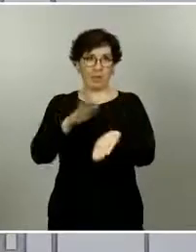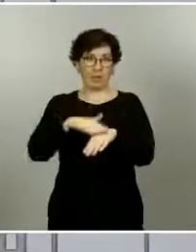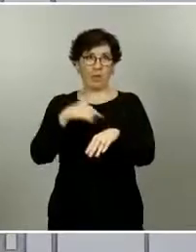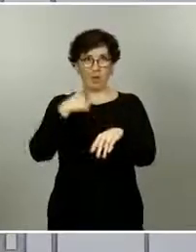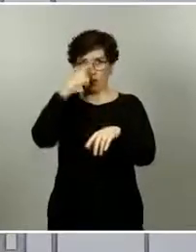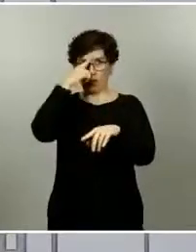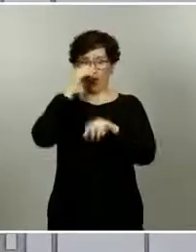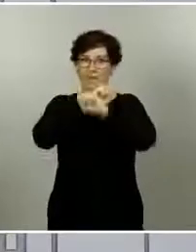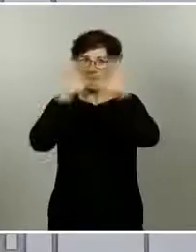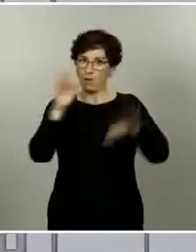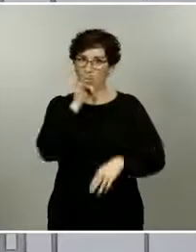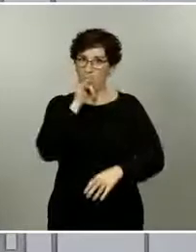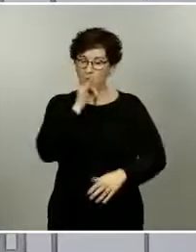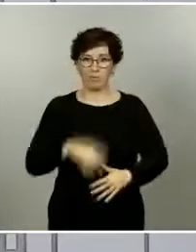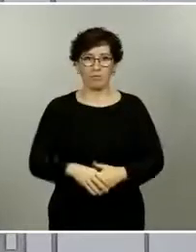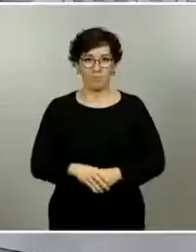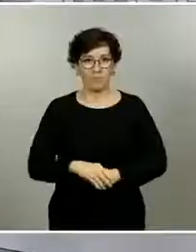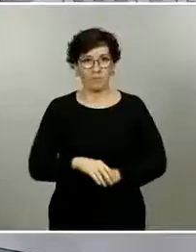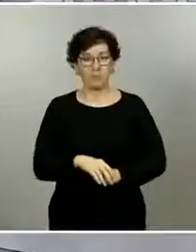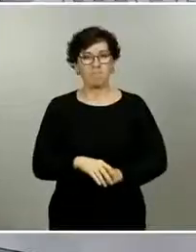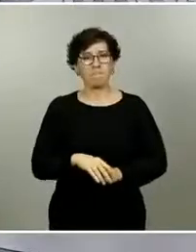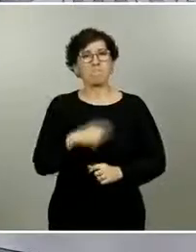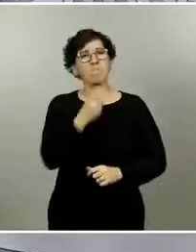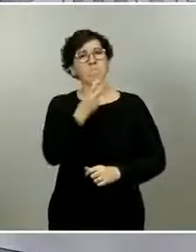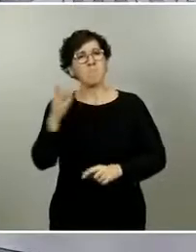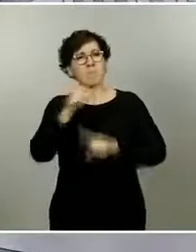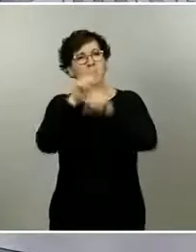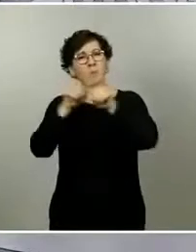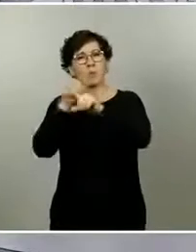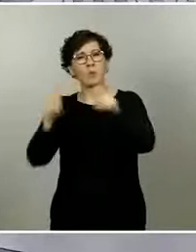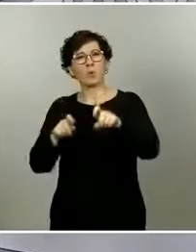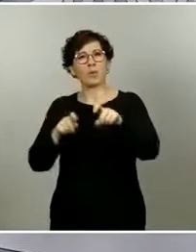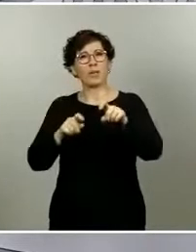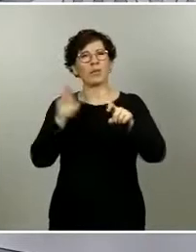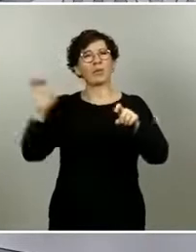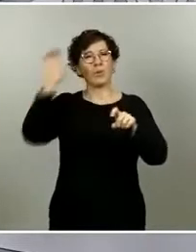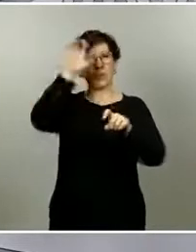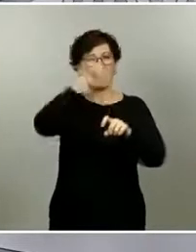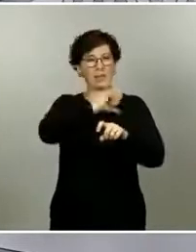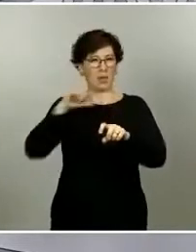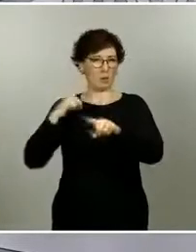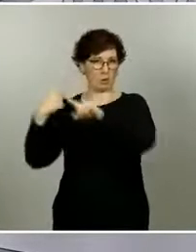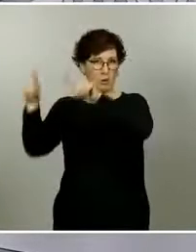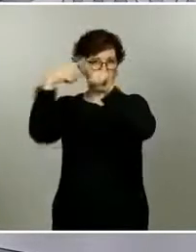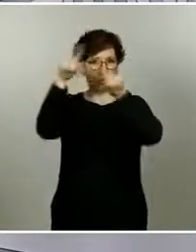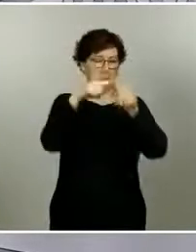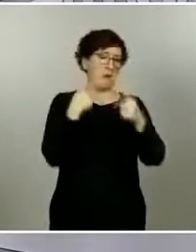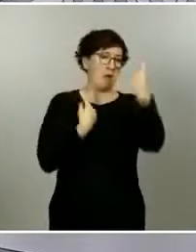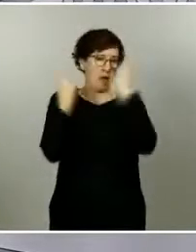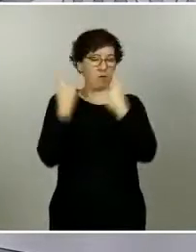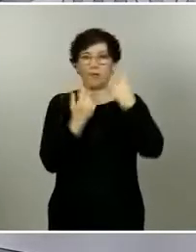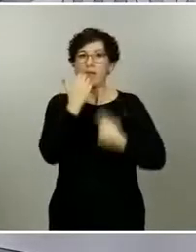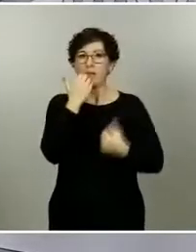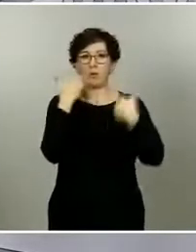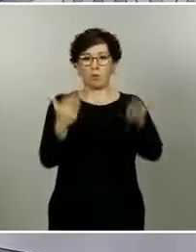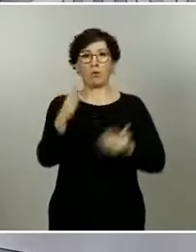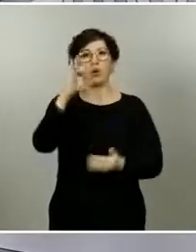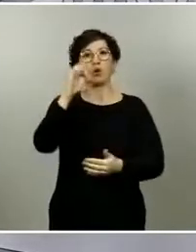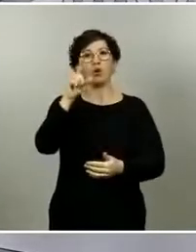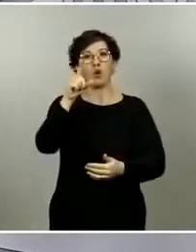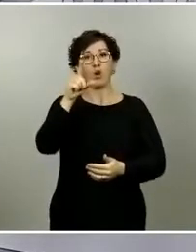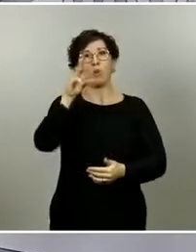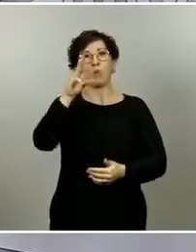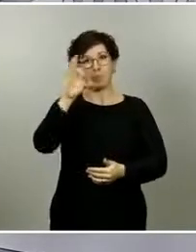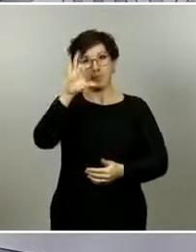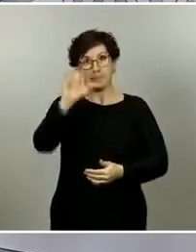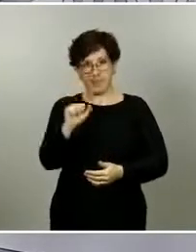sólida porque no lo tengo no tengo ese detalle ahora mismo claro Hay varias preguntas relacionadas con distintas comunidades le formulo algunas por ejemplo Colpisa